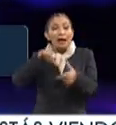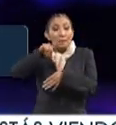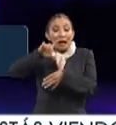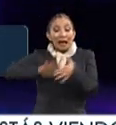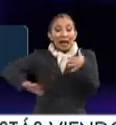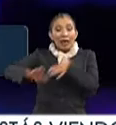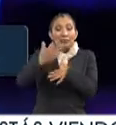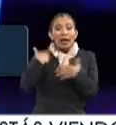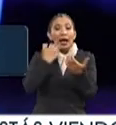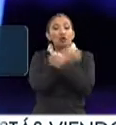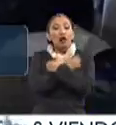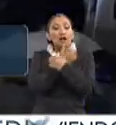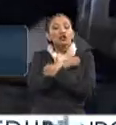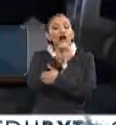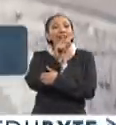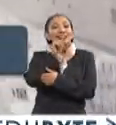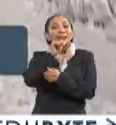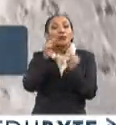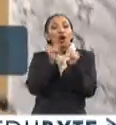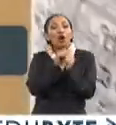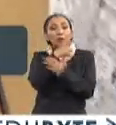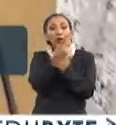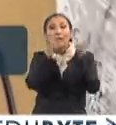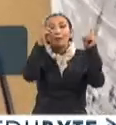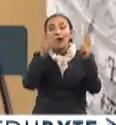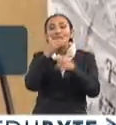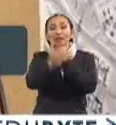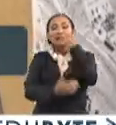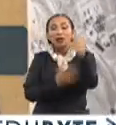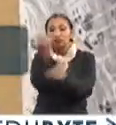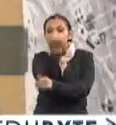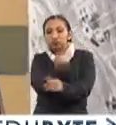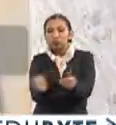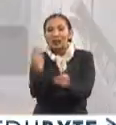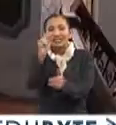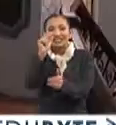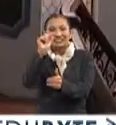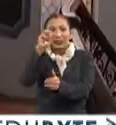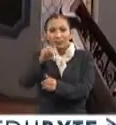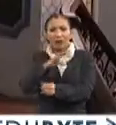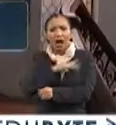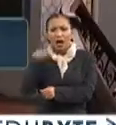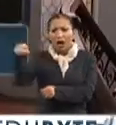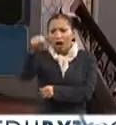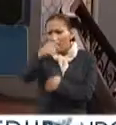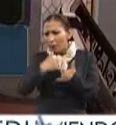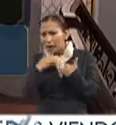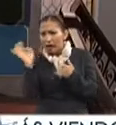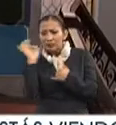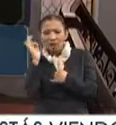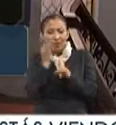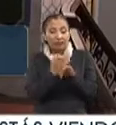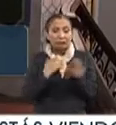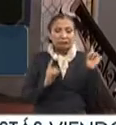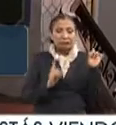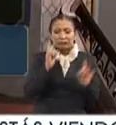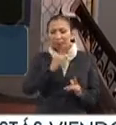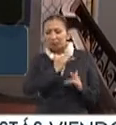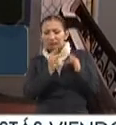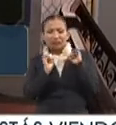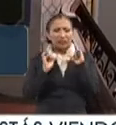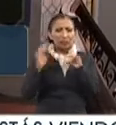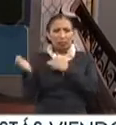América Latina la educación STEM a través del programa Desarrollo Talento STEM. Hay muchos chavos que a lo mejor están en esta indecisión